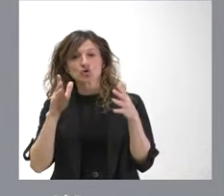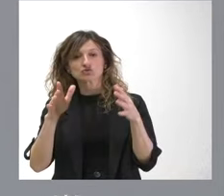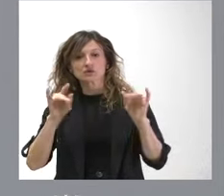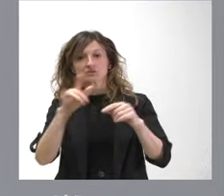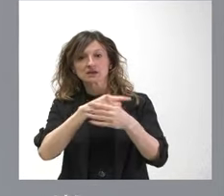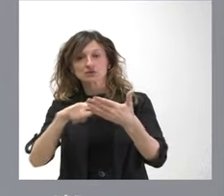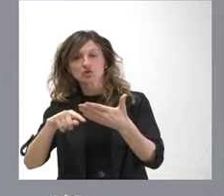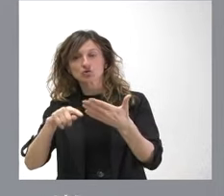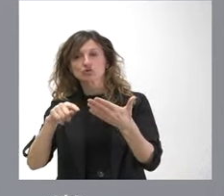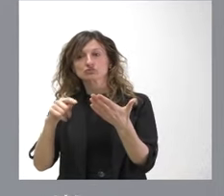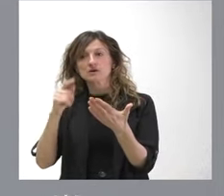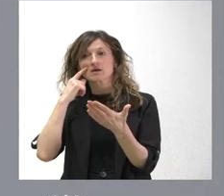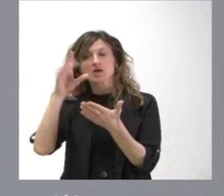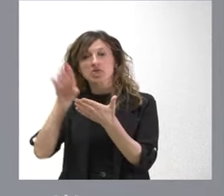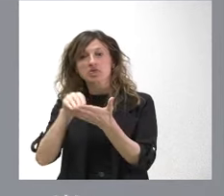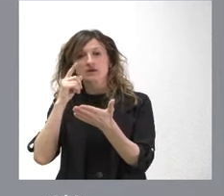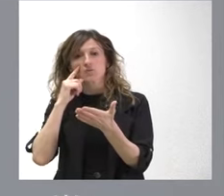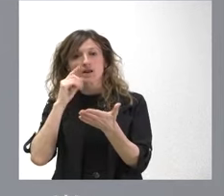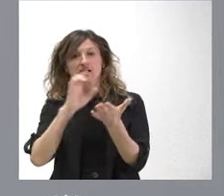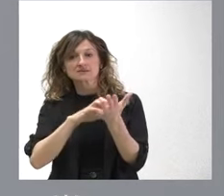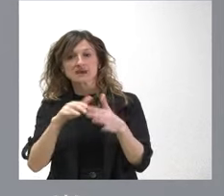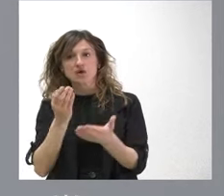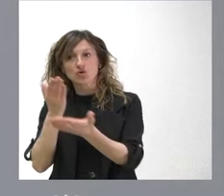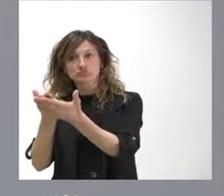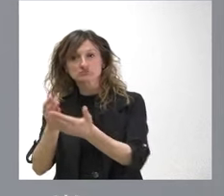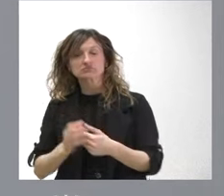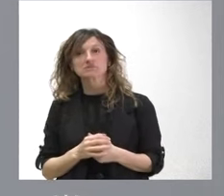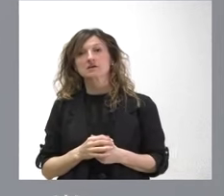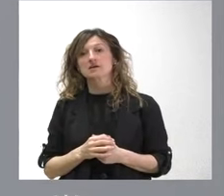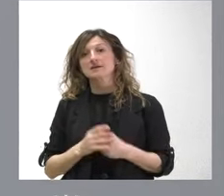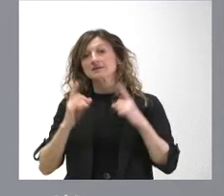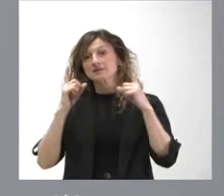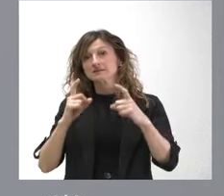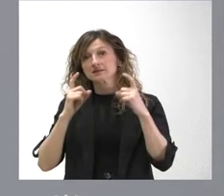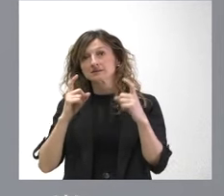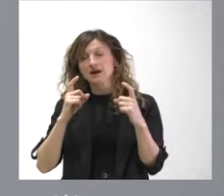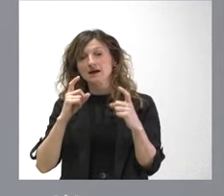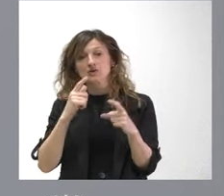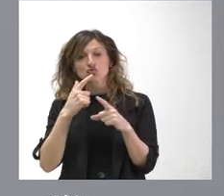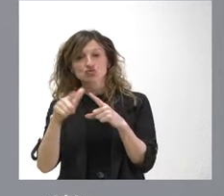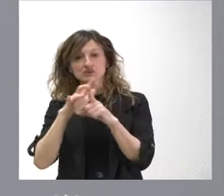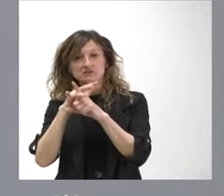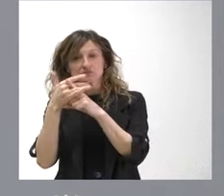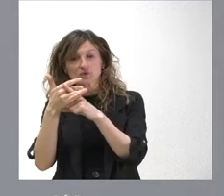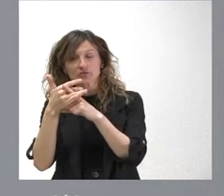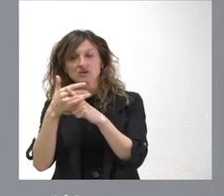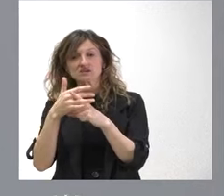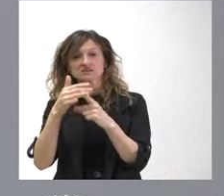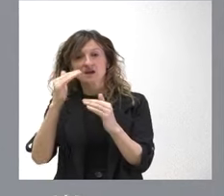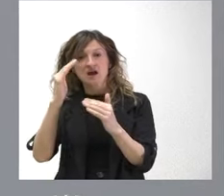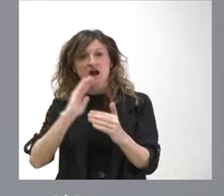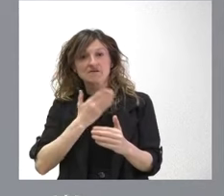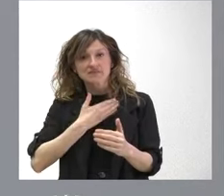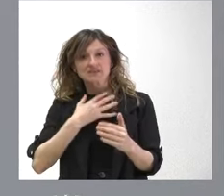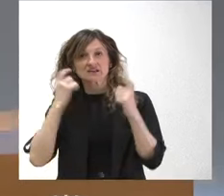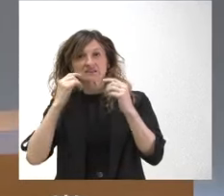Soluciones algunos planteamientos como he hecho desde Castilla y León pues podremos por lo menos paliar algunas de las circunstancias que estamos sufriendo y que usted ha descrito